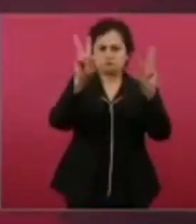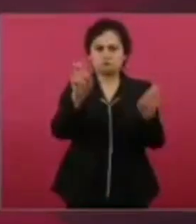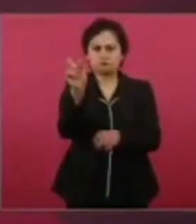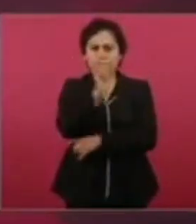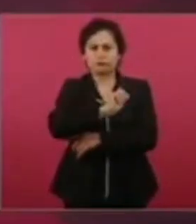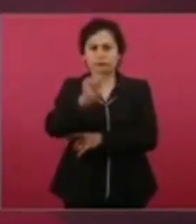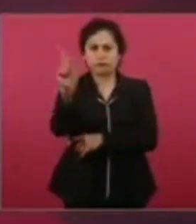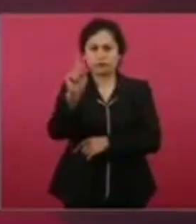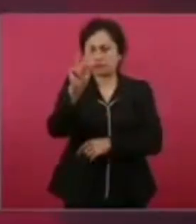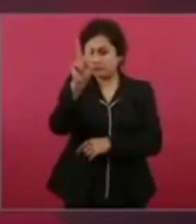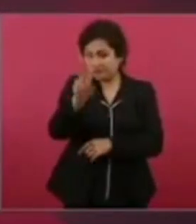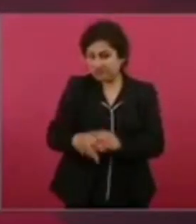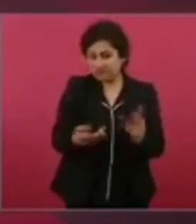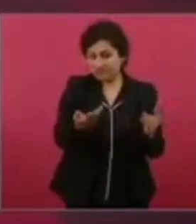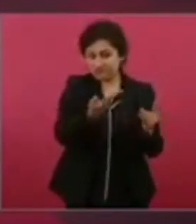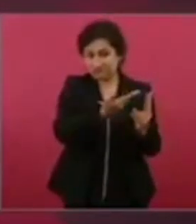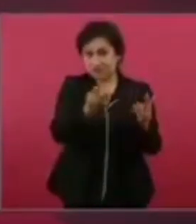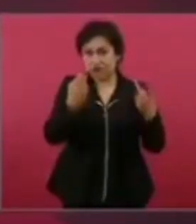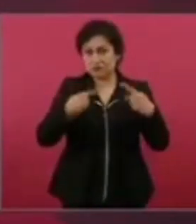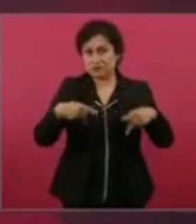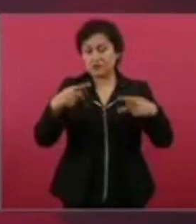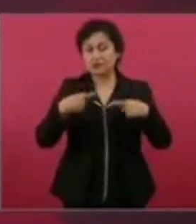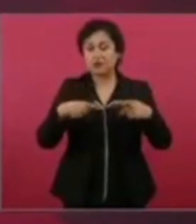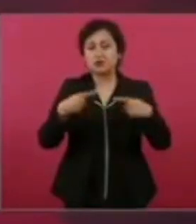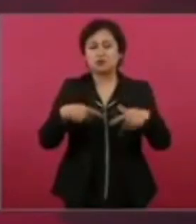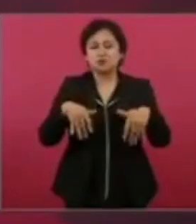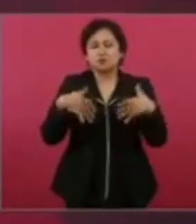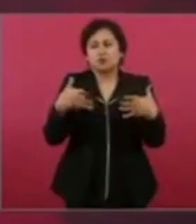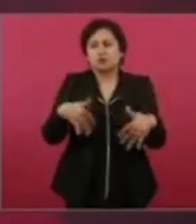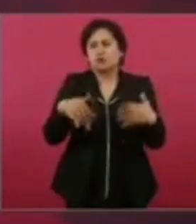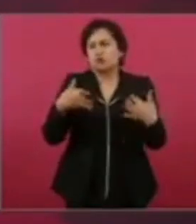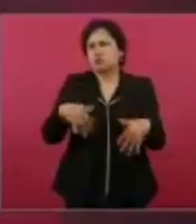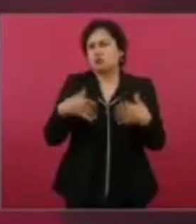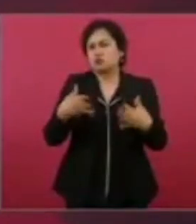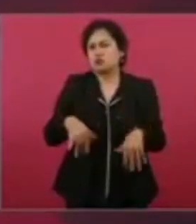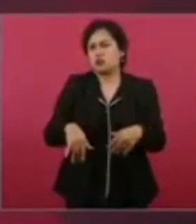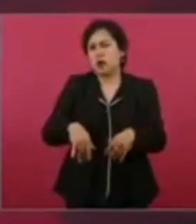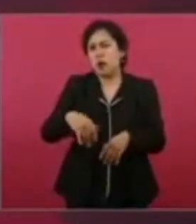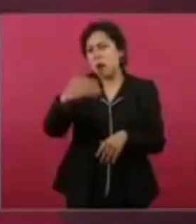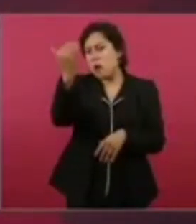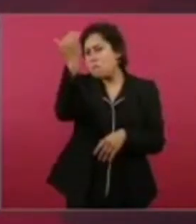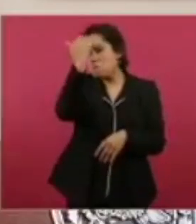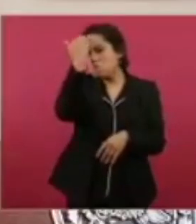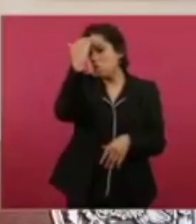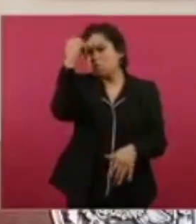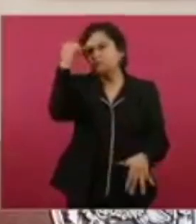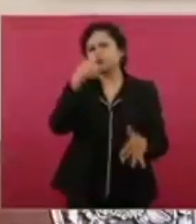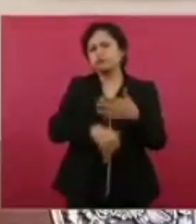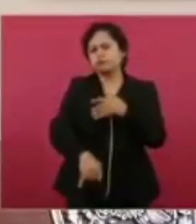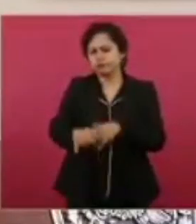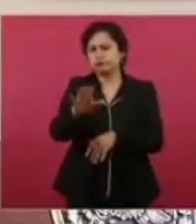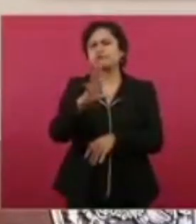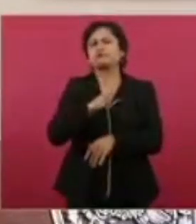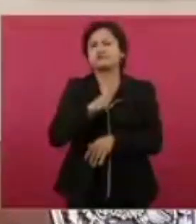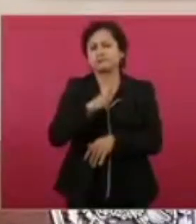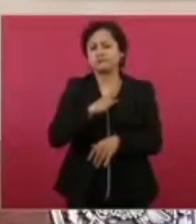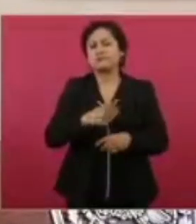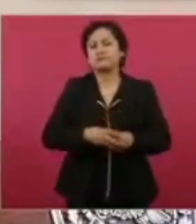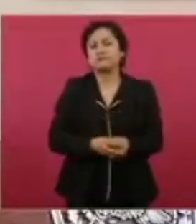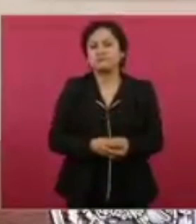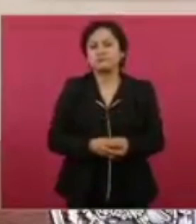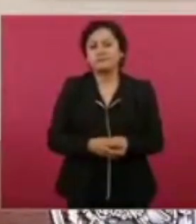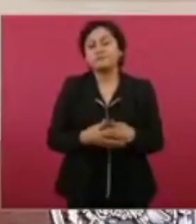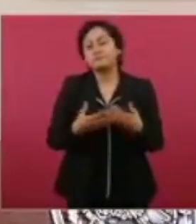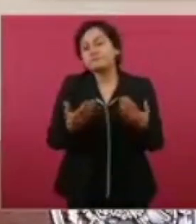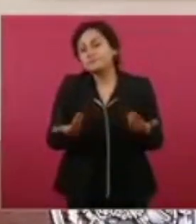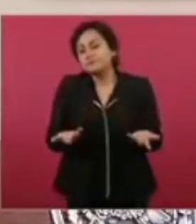O son gente muy capacitada. De modo que les